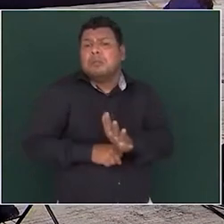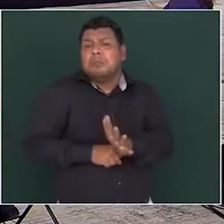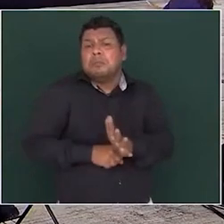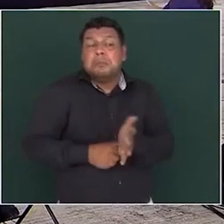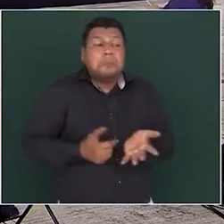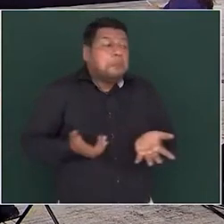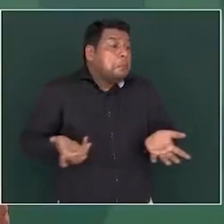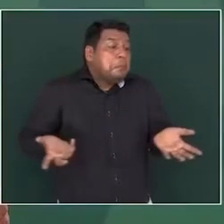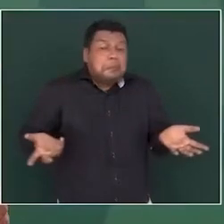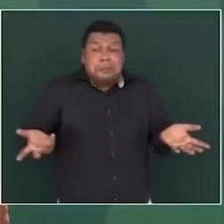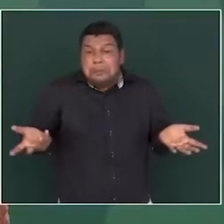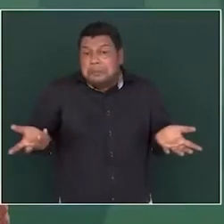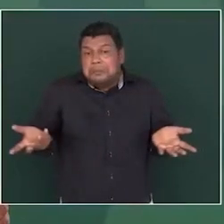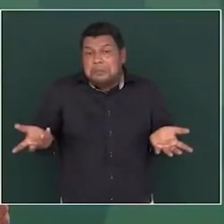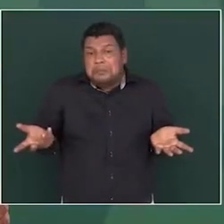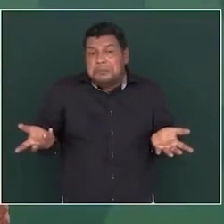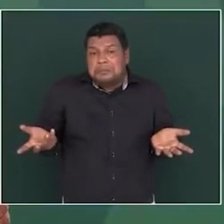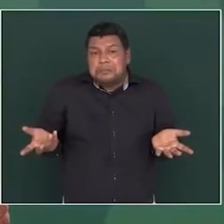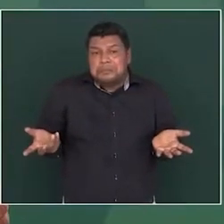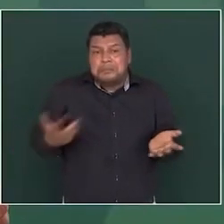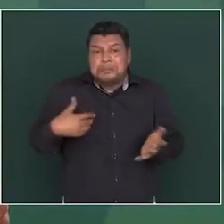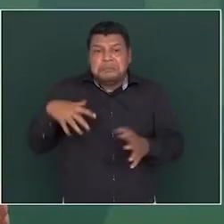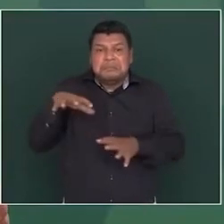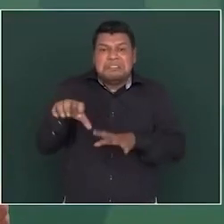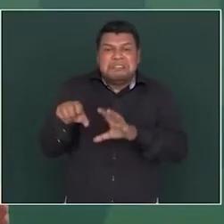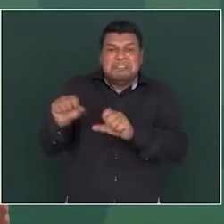no voy a hablar de Acteal